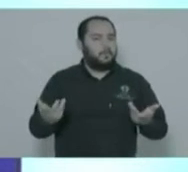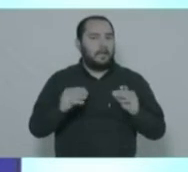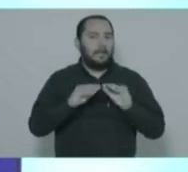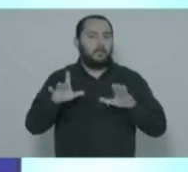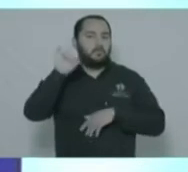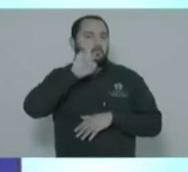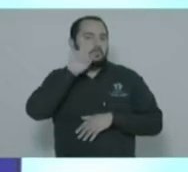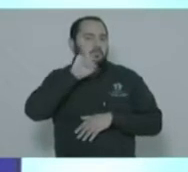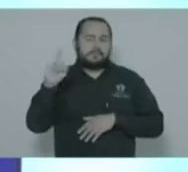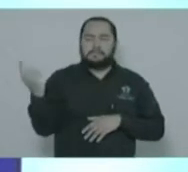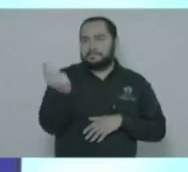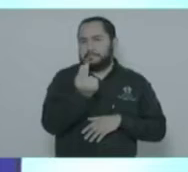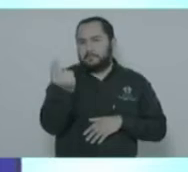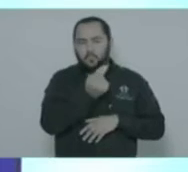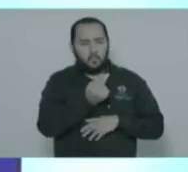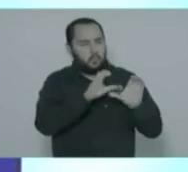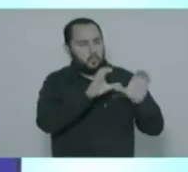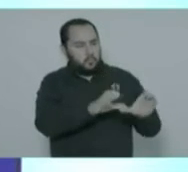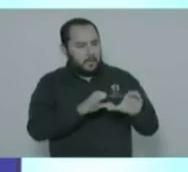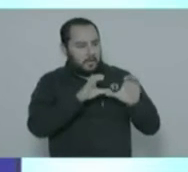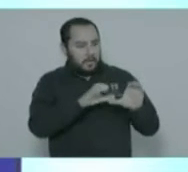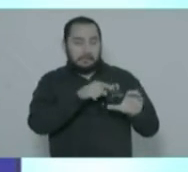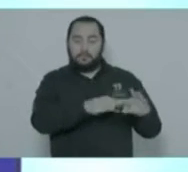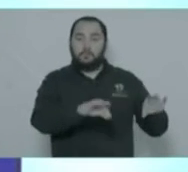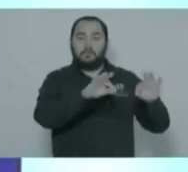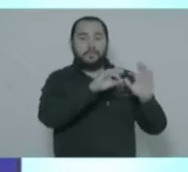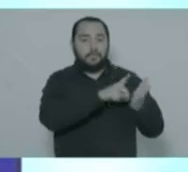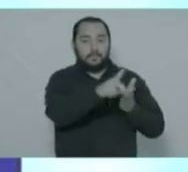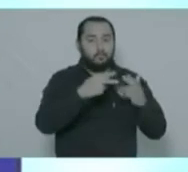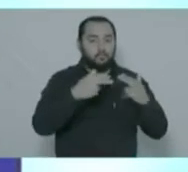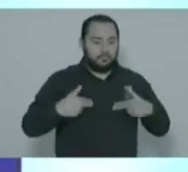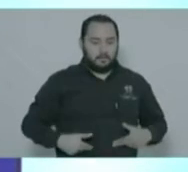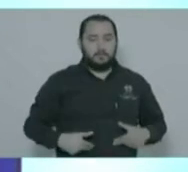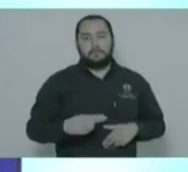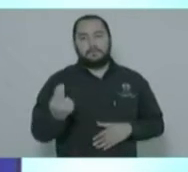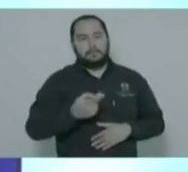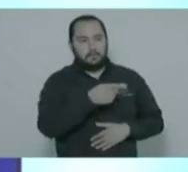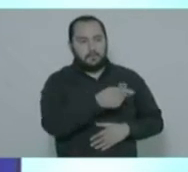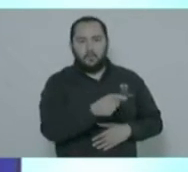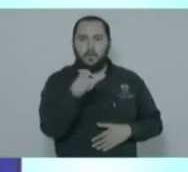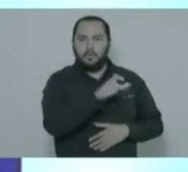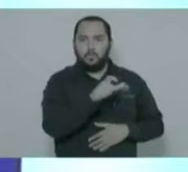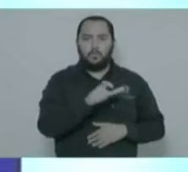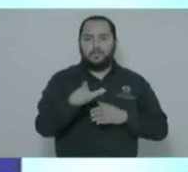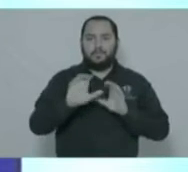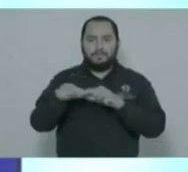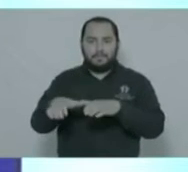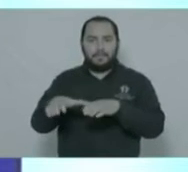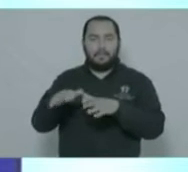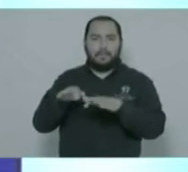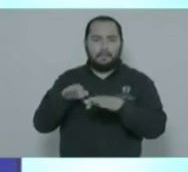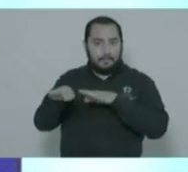cuidarlas en materia de derechos humanos. Tenemos que asegurarnos que entren y salgan de su trabajo de manera segura.